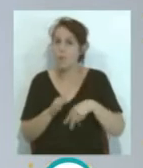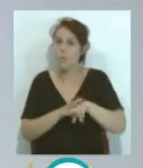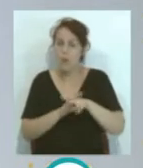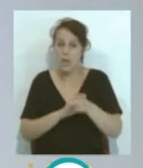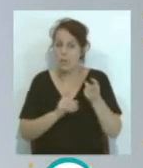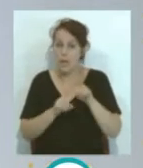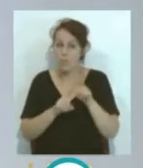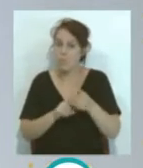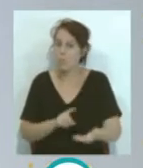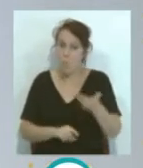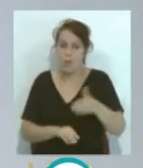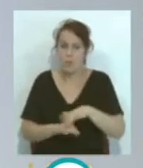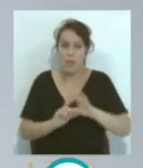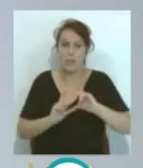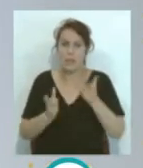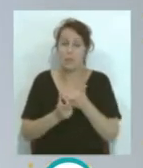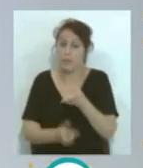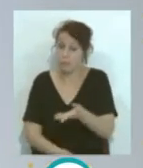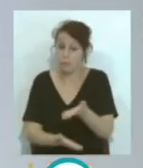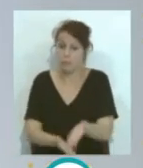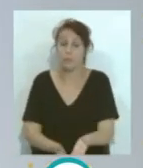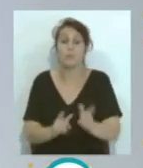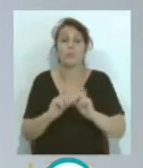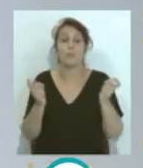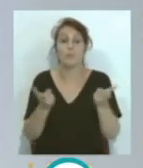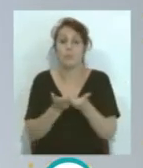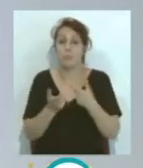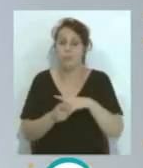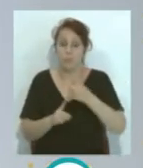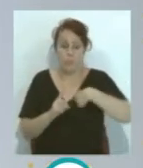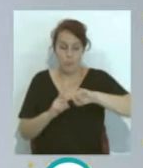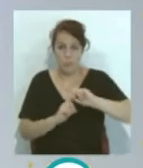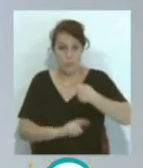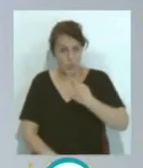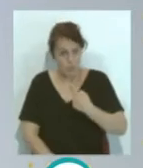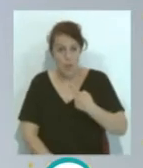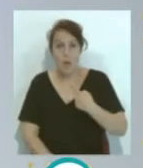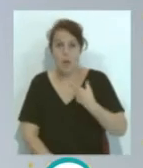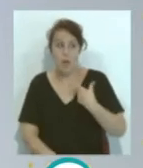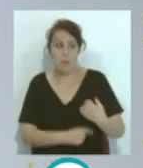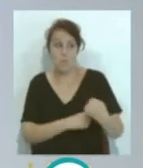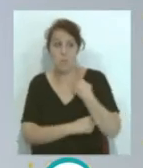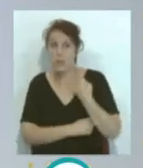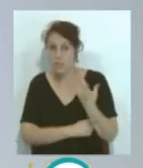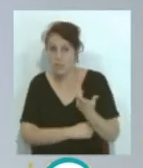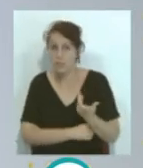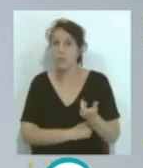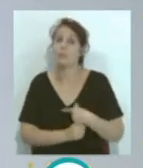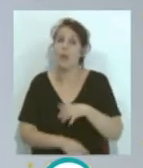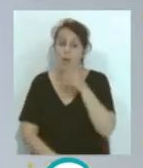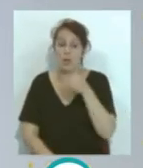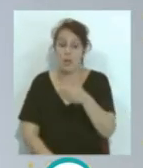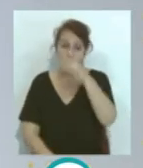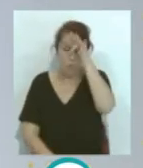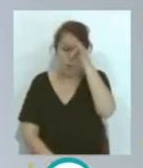sus equipos... ...y ahí está... ...un equipo que... ...en la primera vuelta... ...nos pasó por encima en Balaído... ...y que llega el